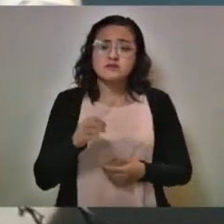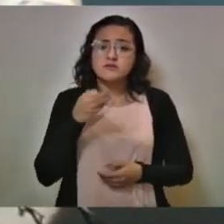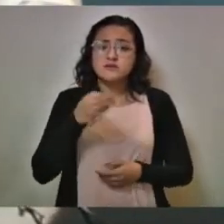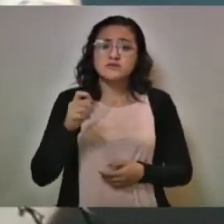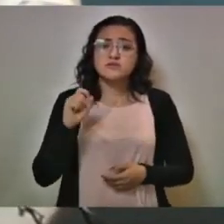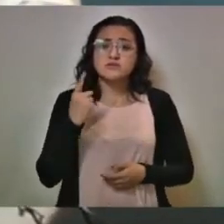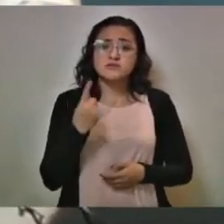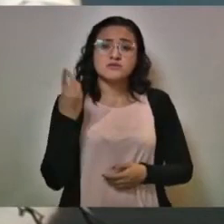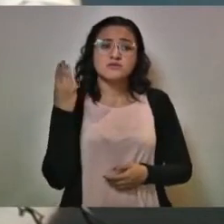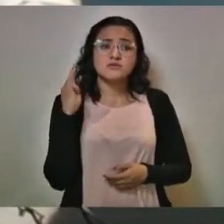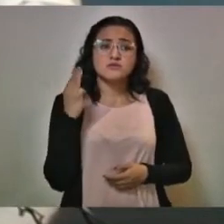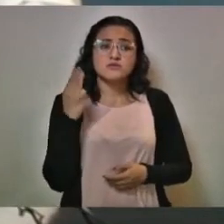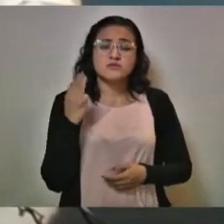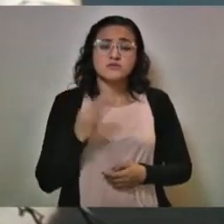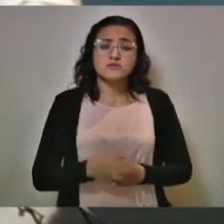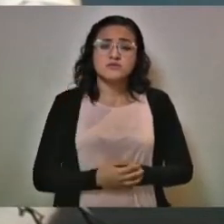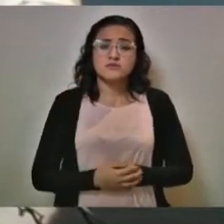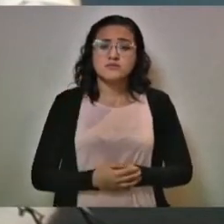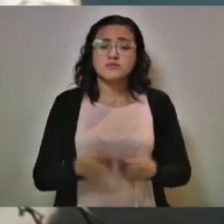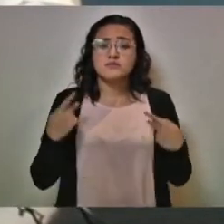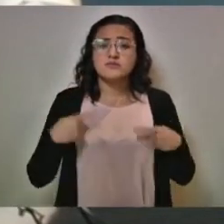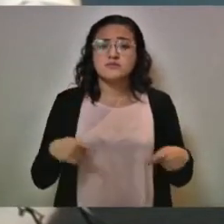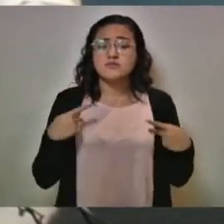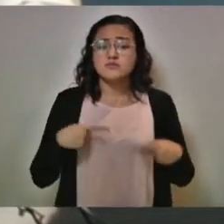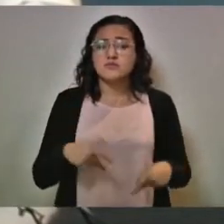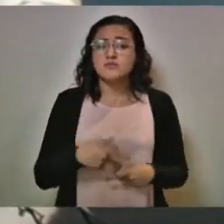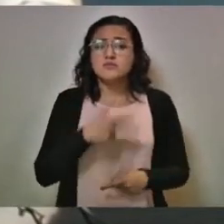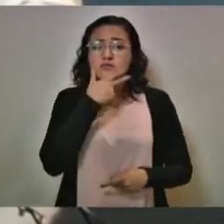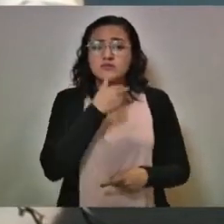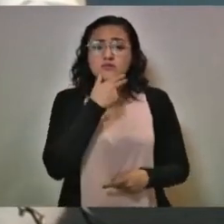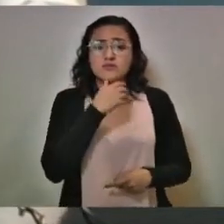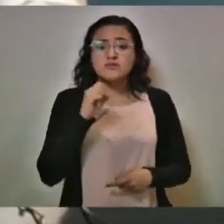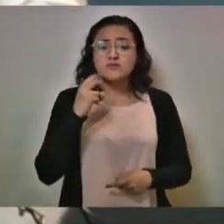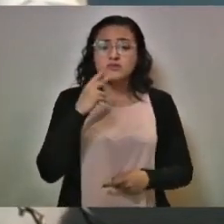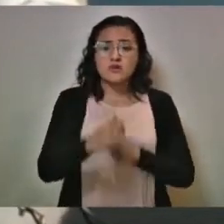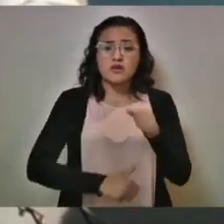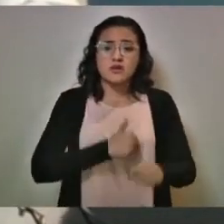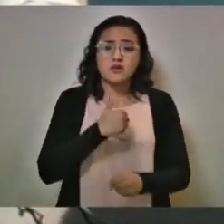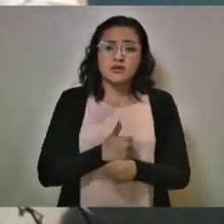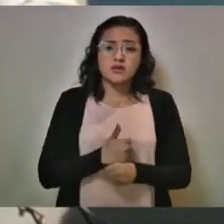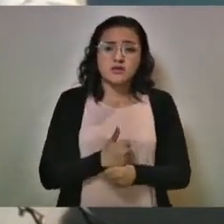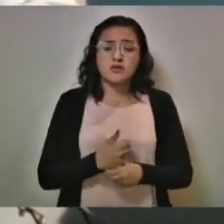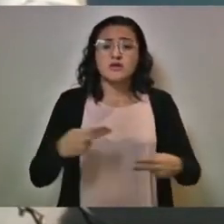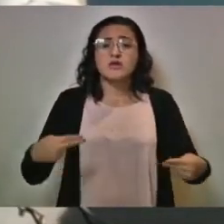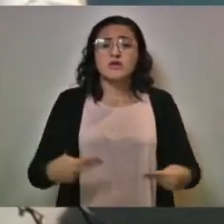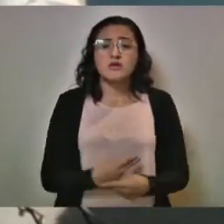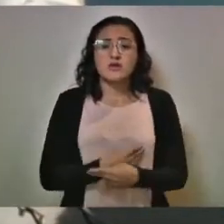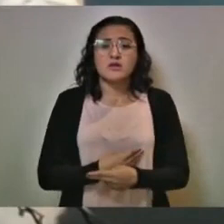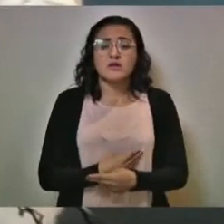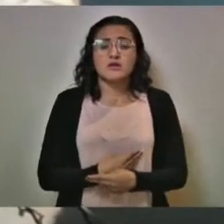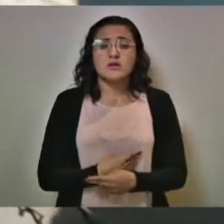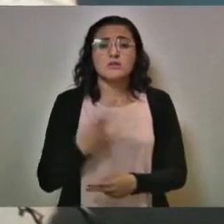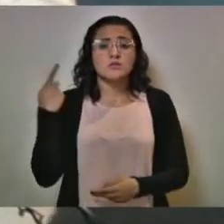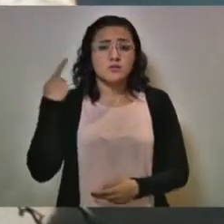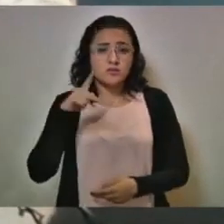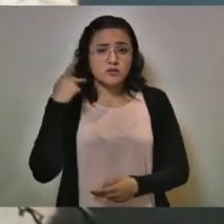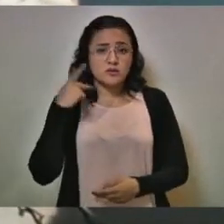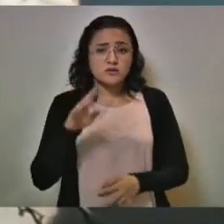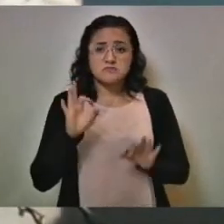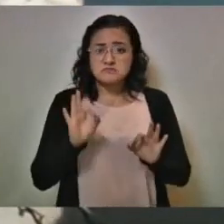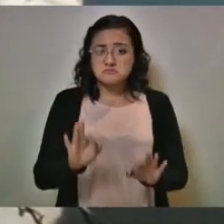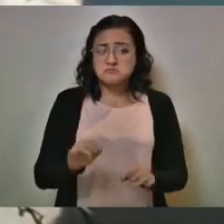fecha 21 de mayo, persona masculina de 62 años de edad, residente de Puebla.